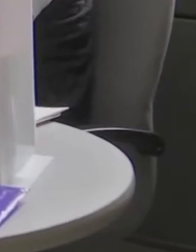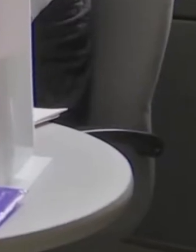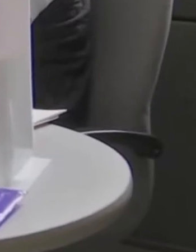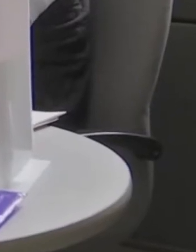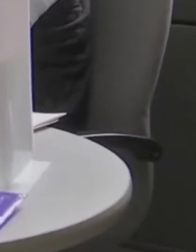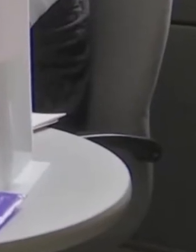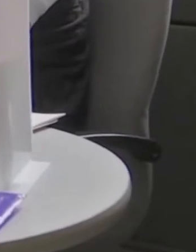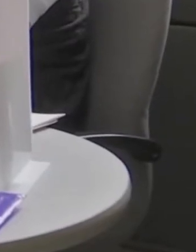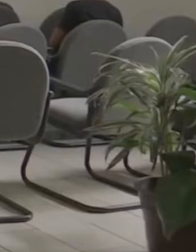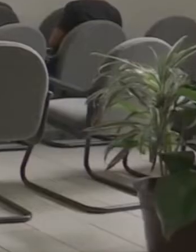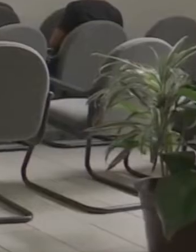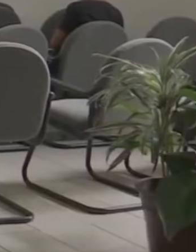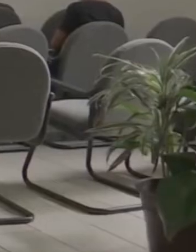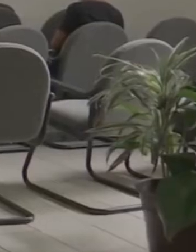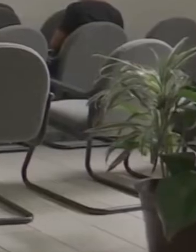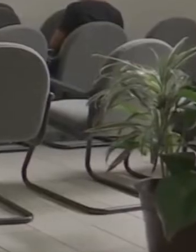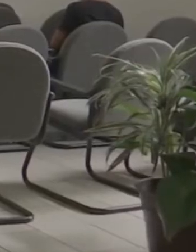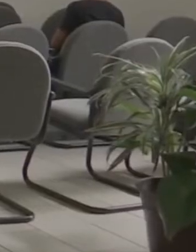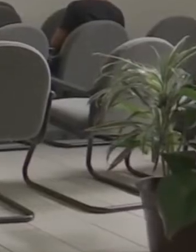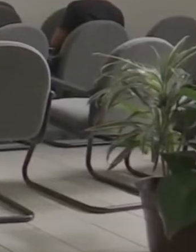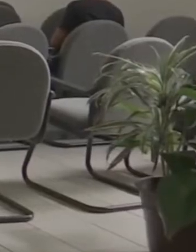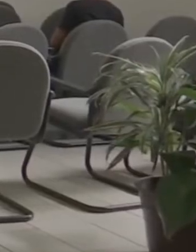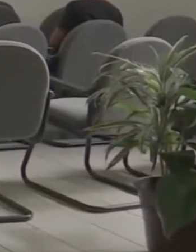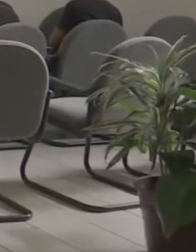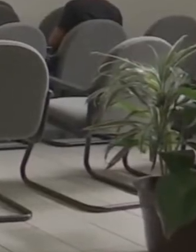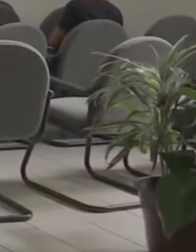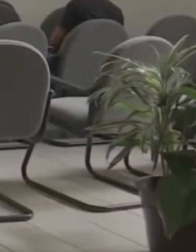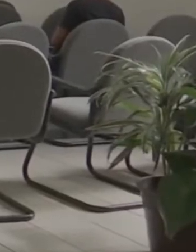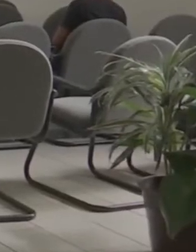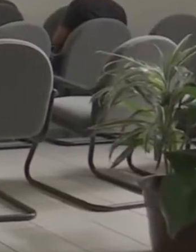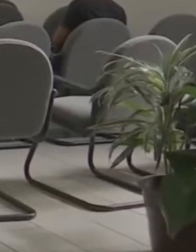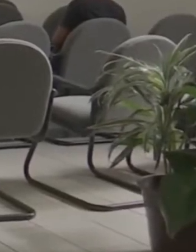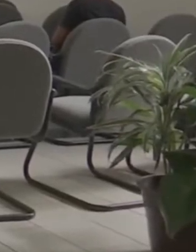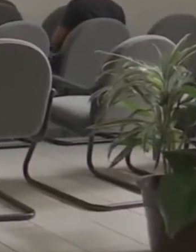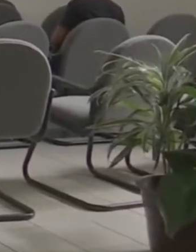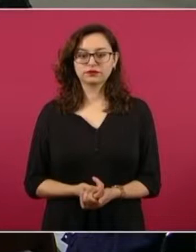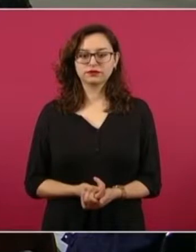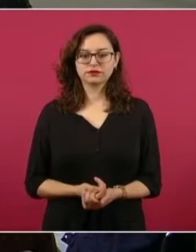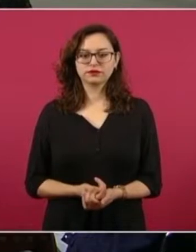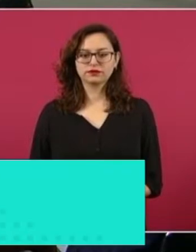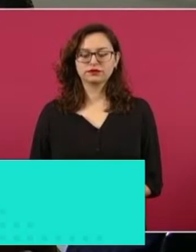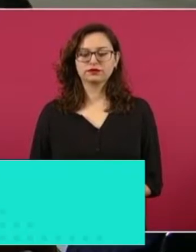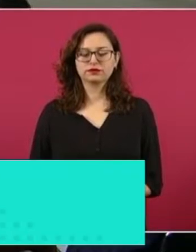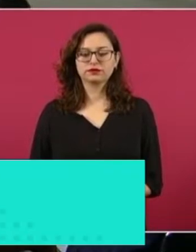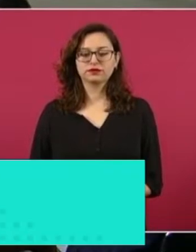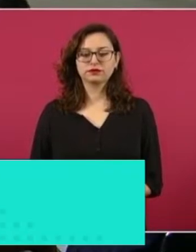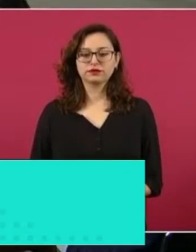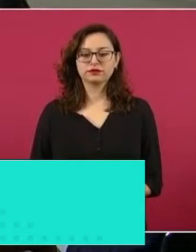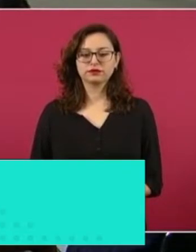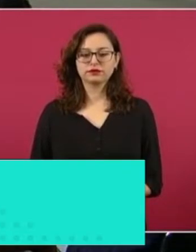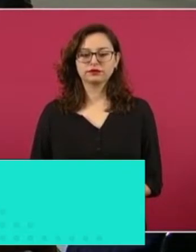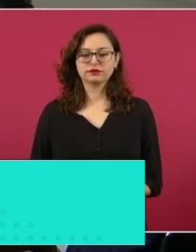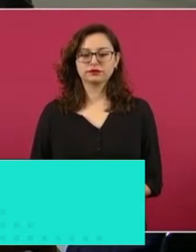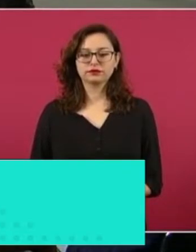para que haya fondos suficientes y se pueda financiar el desarrollo. Hoy vamos a